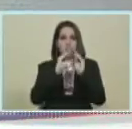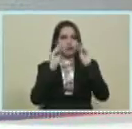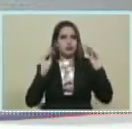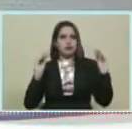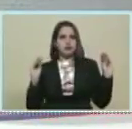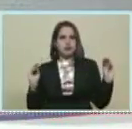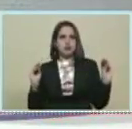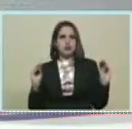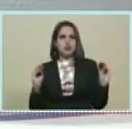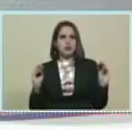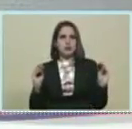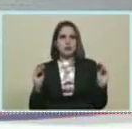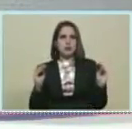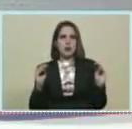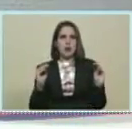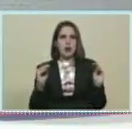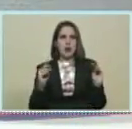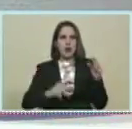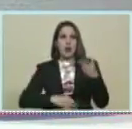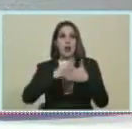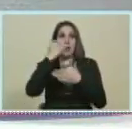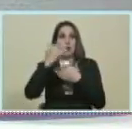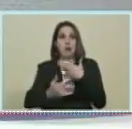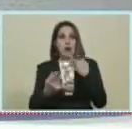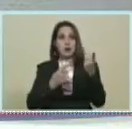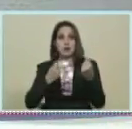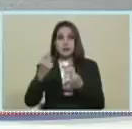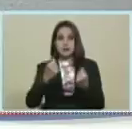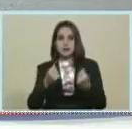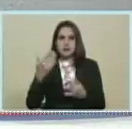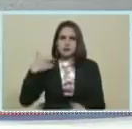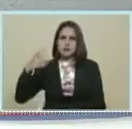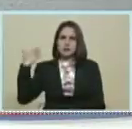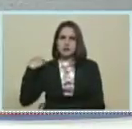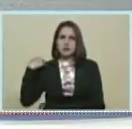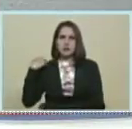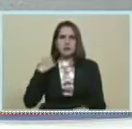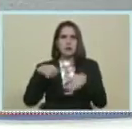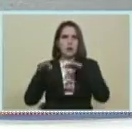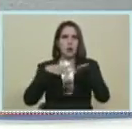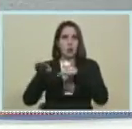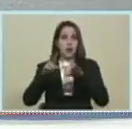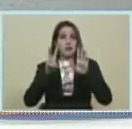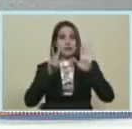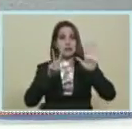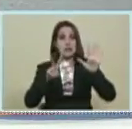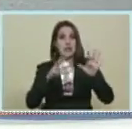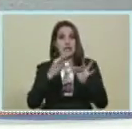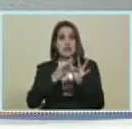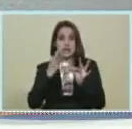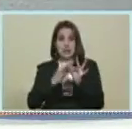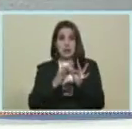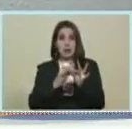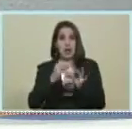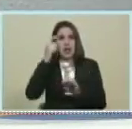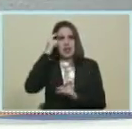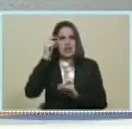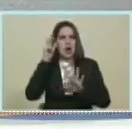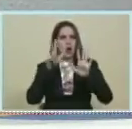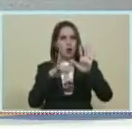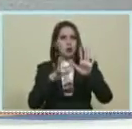El plan constituyente Por la paz económica El pasado Jueves 7 de septiembre El día 8